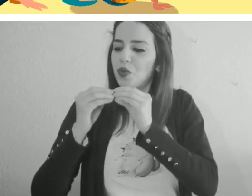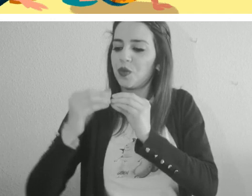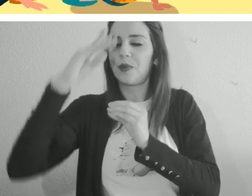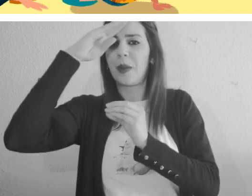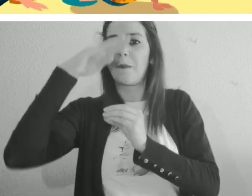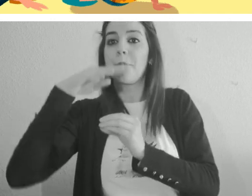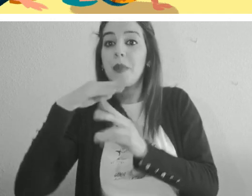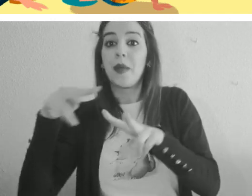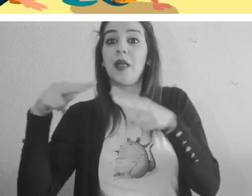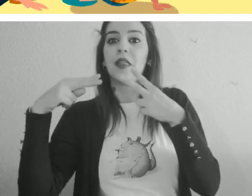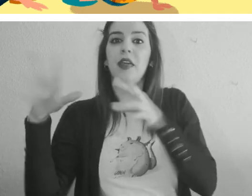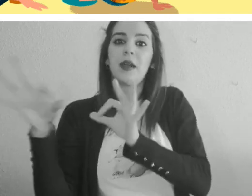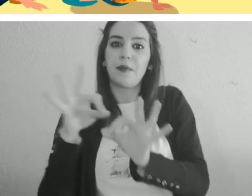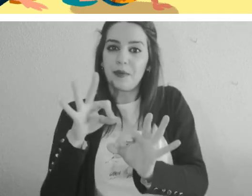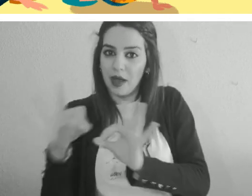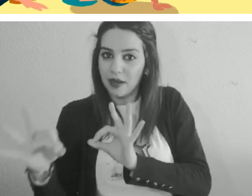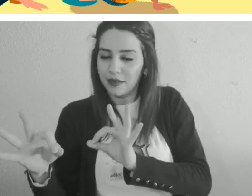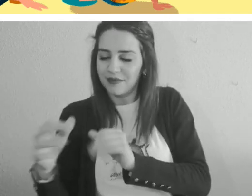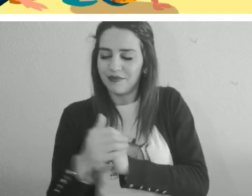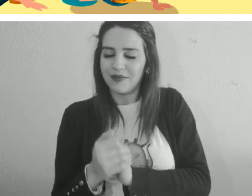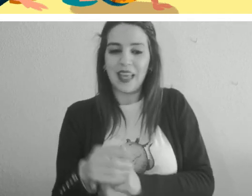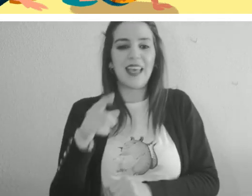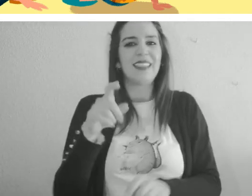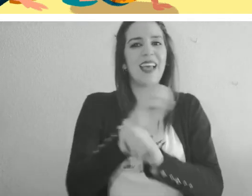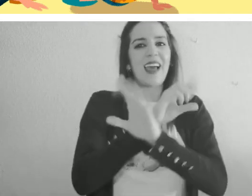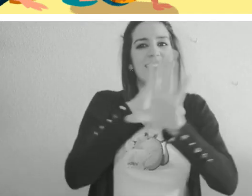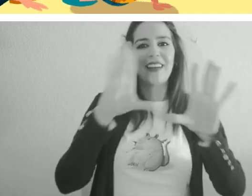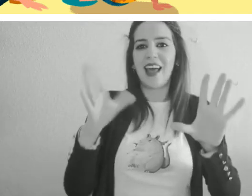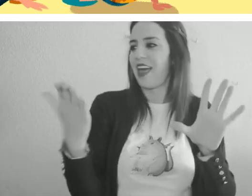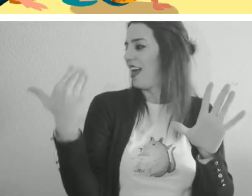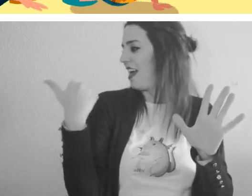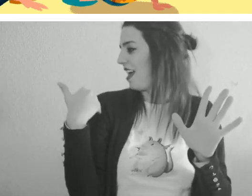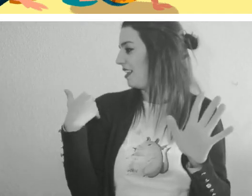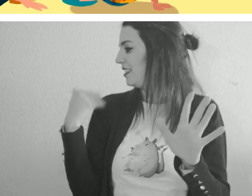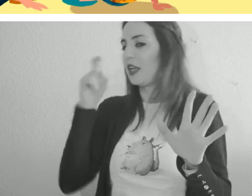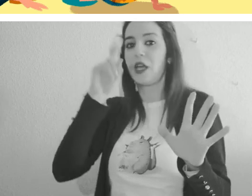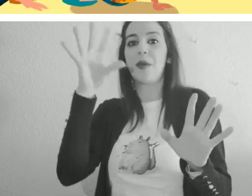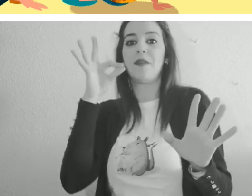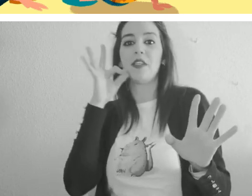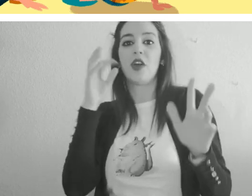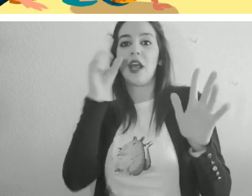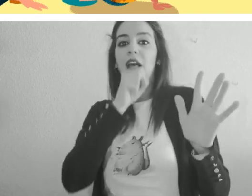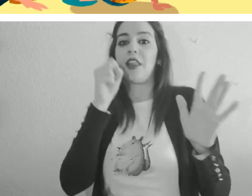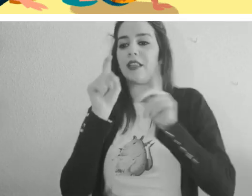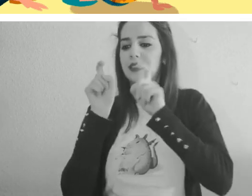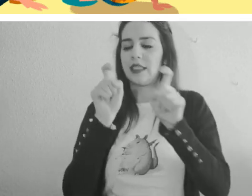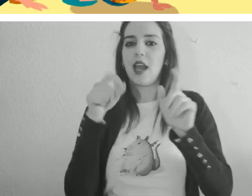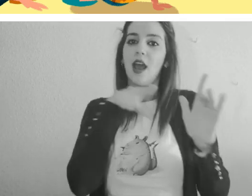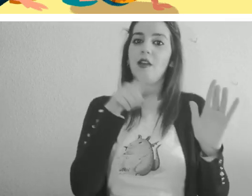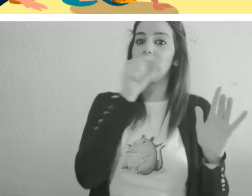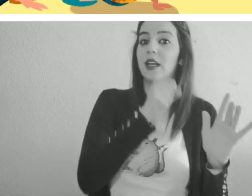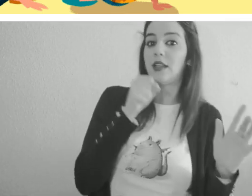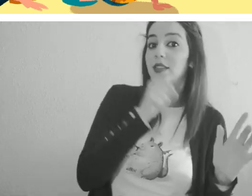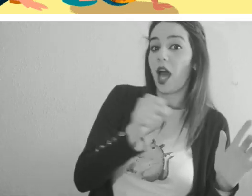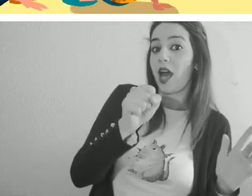prepara la cena. Mientras Clara canta las canciones que le enseñó su señorita. Clara